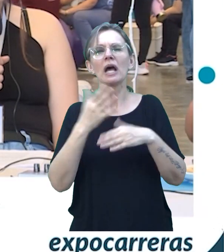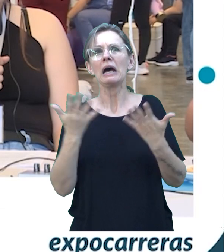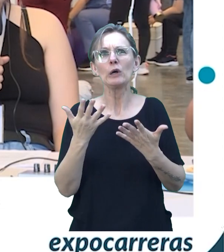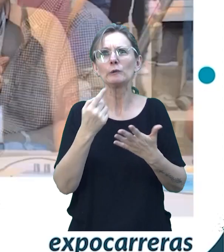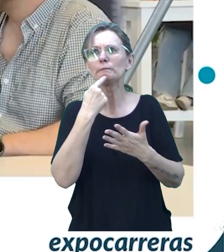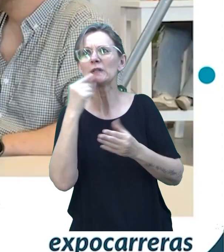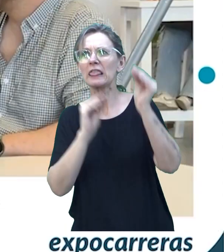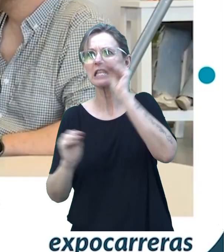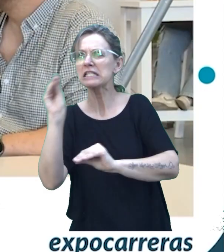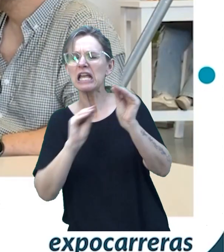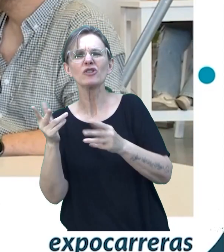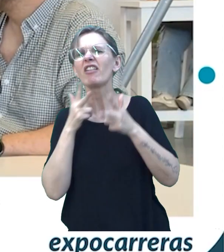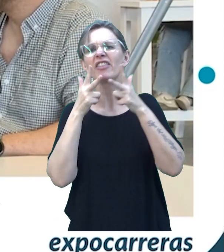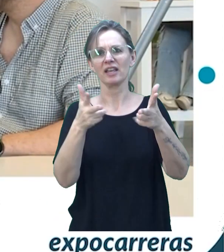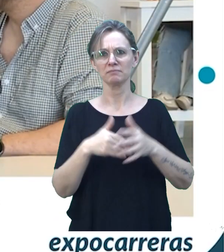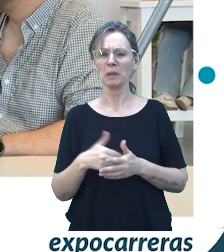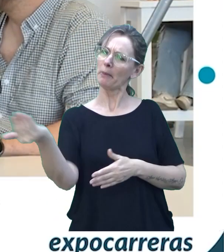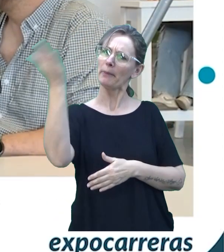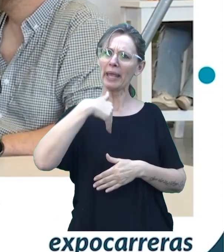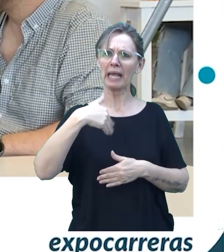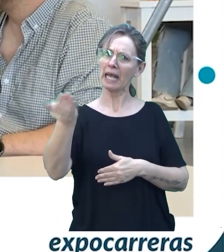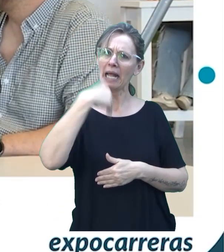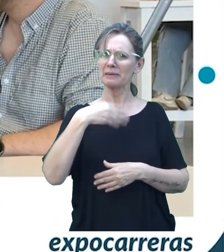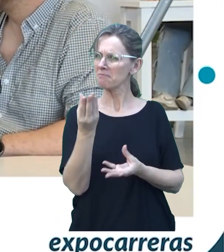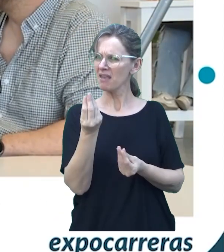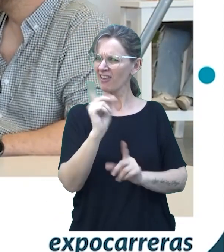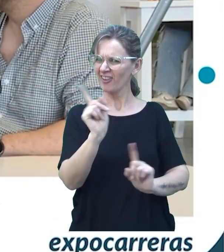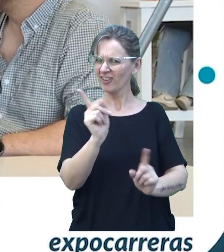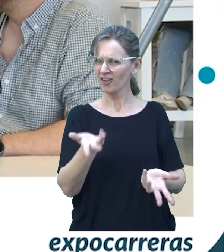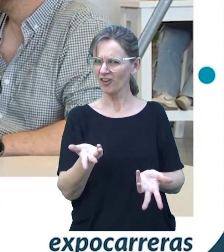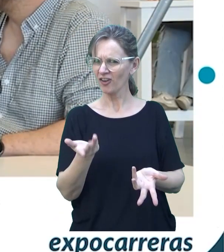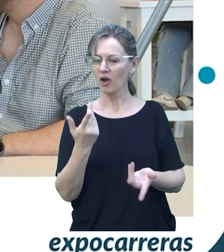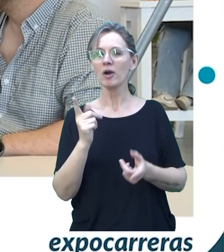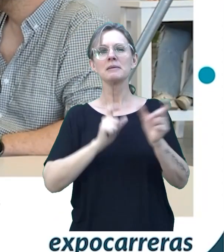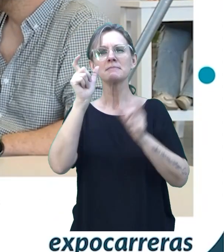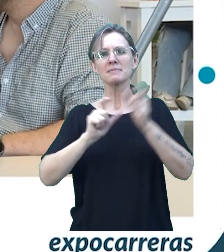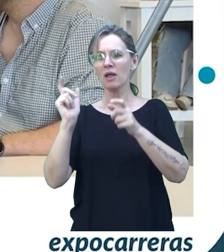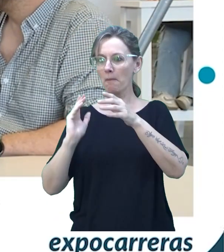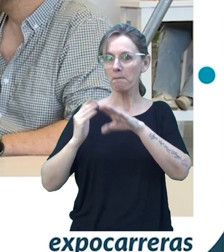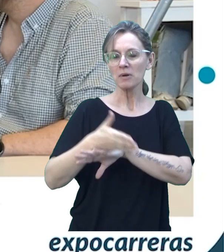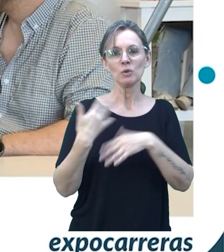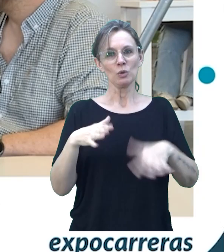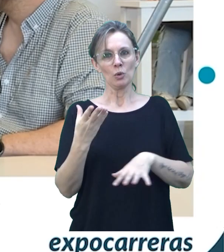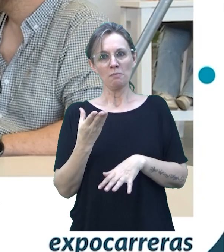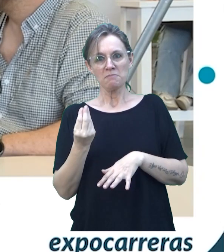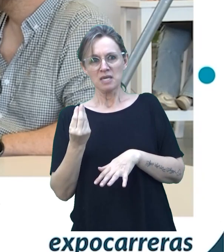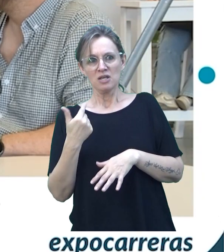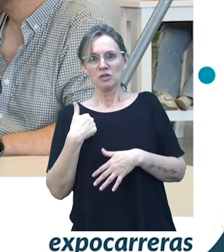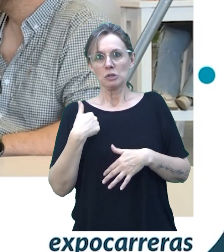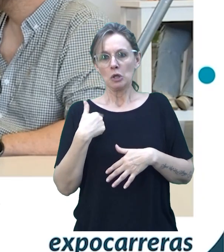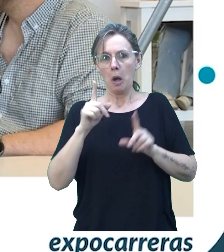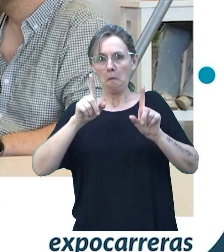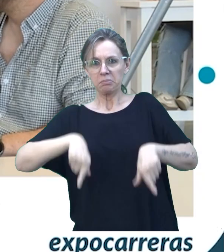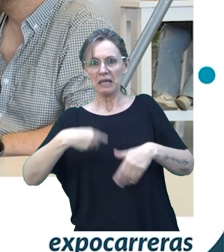diseño? Que vengan sin miedo. Por ahí los ingresantes tienen mucho miedo a lo que es el tema, no, pero yo no sé dibujar,